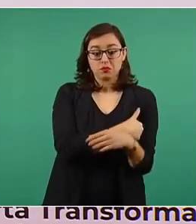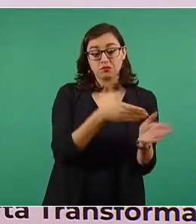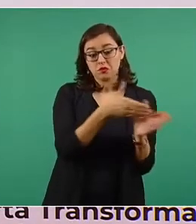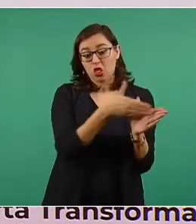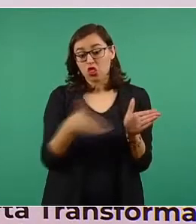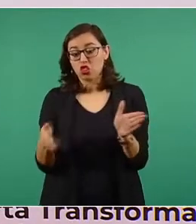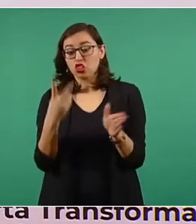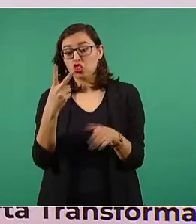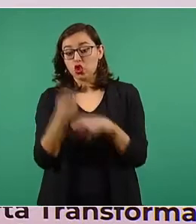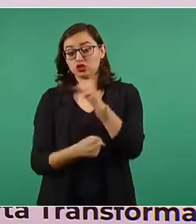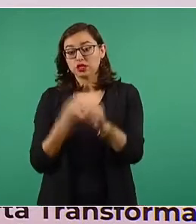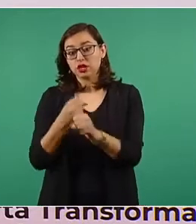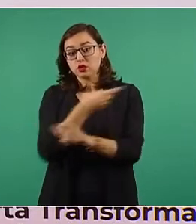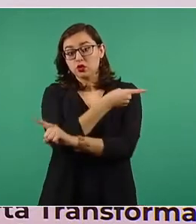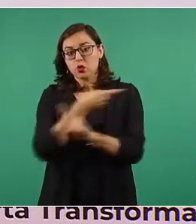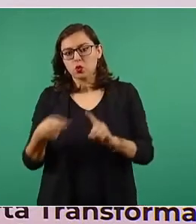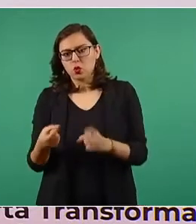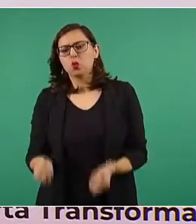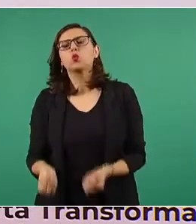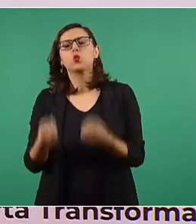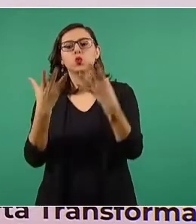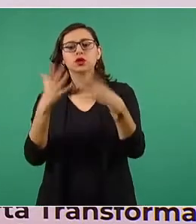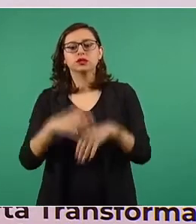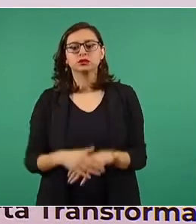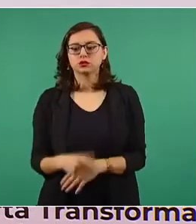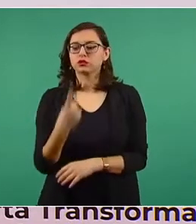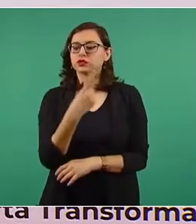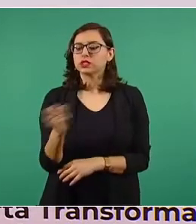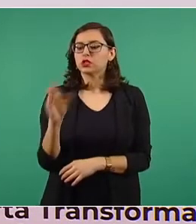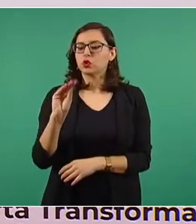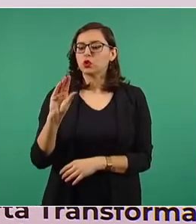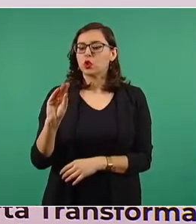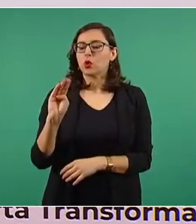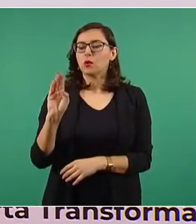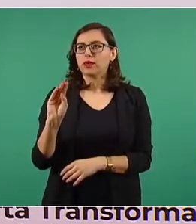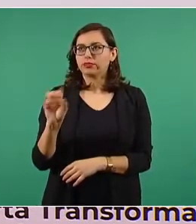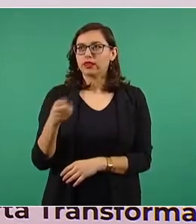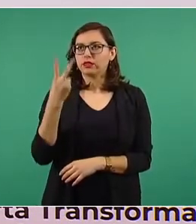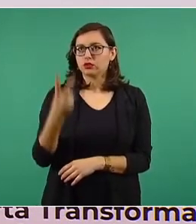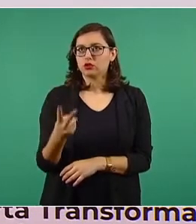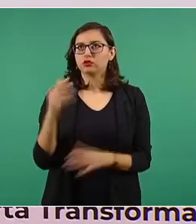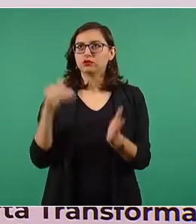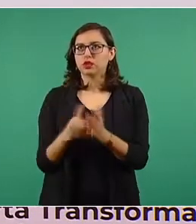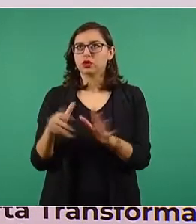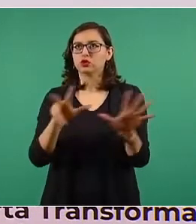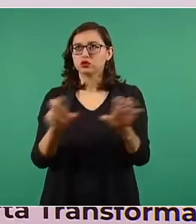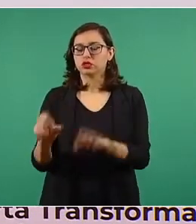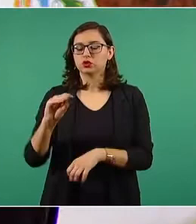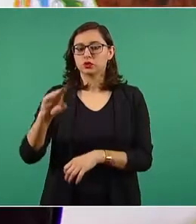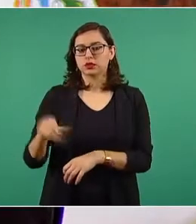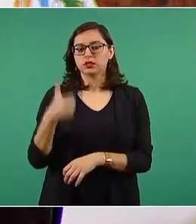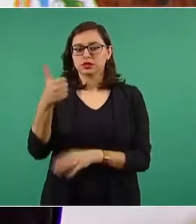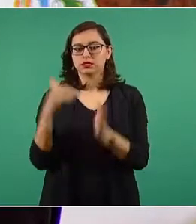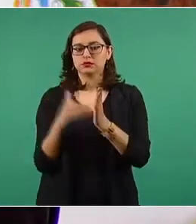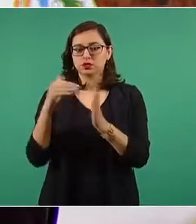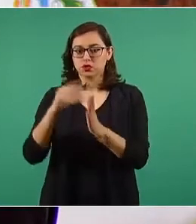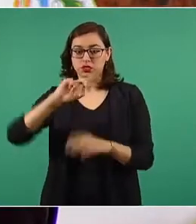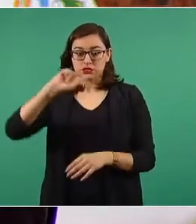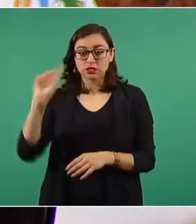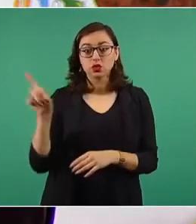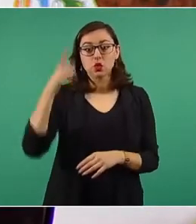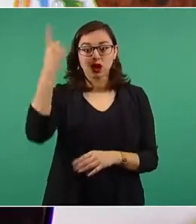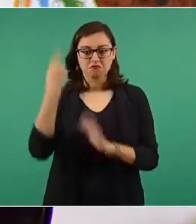hoy son de 192 mil 886 millones de dólares.